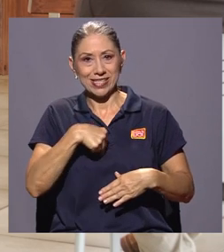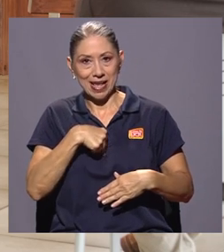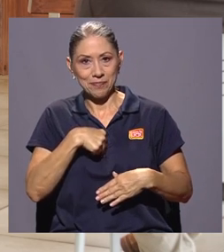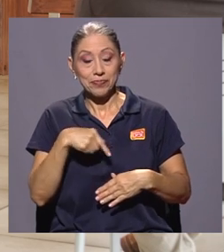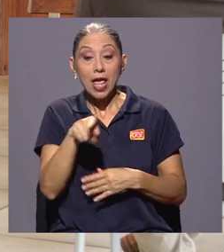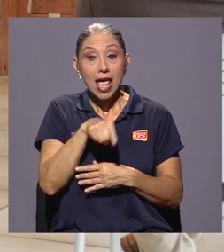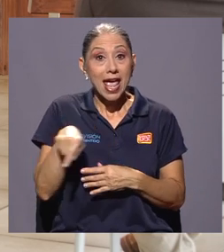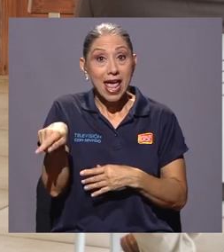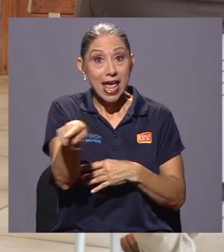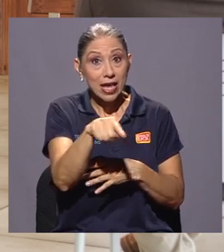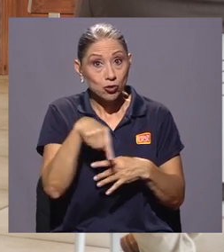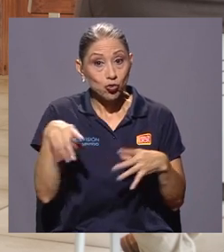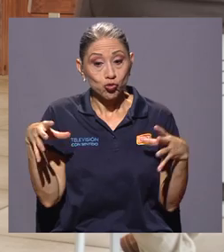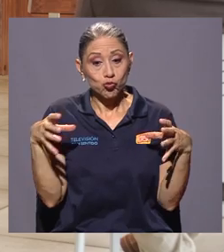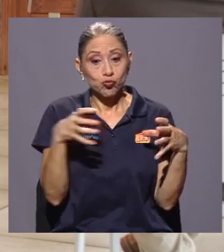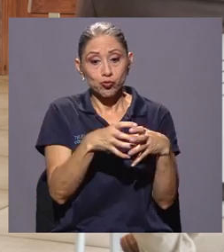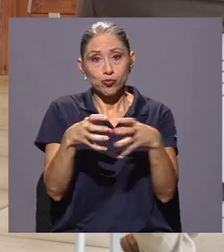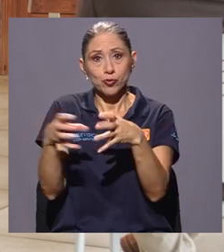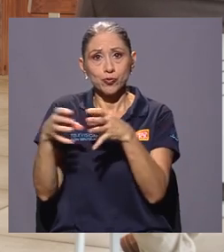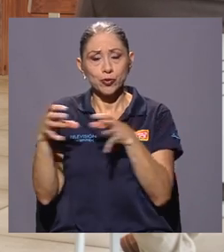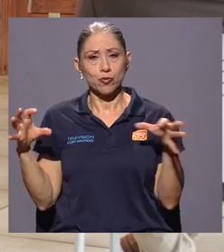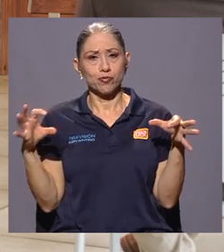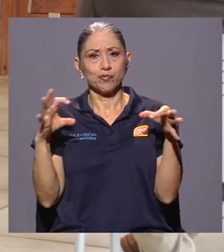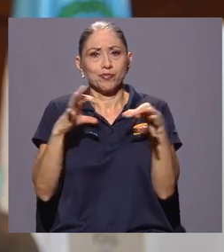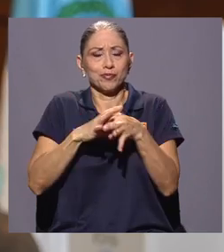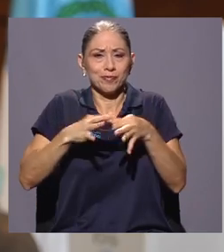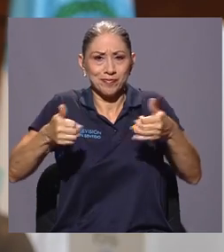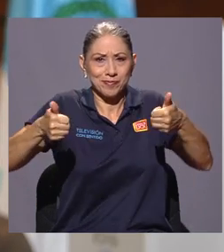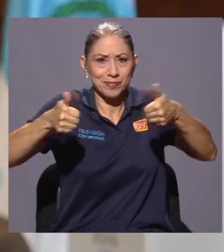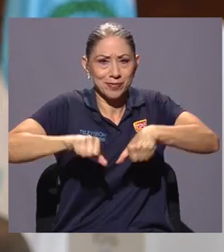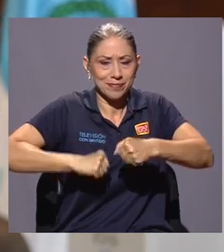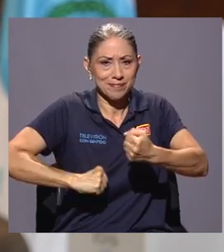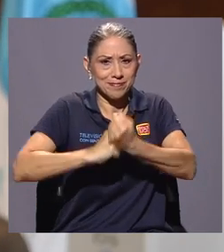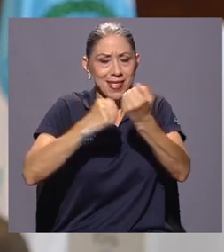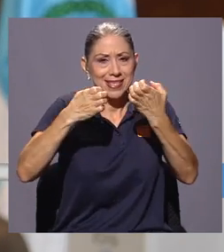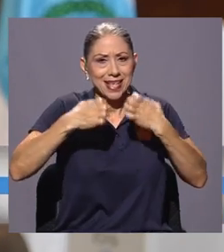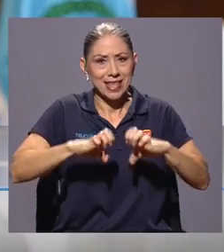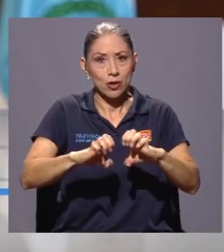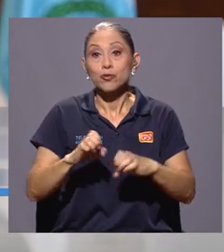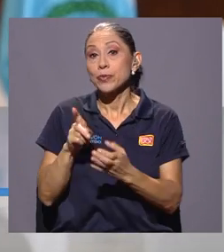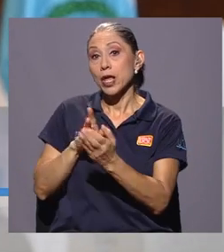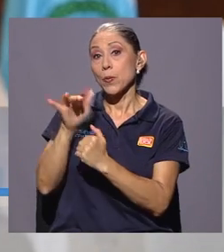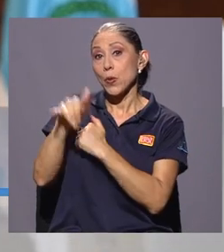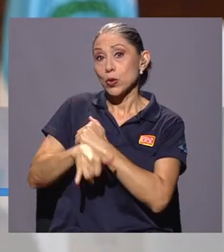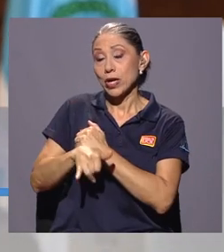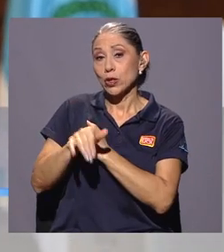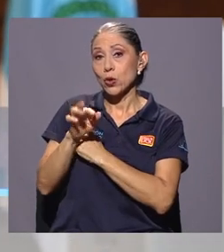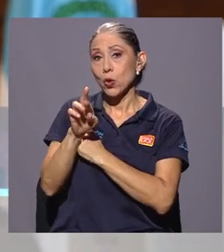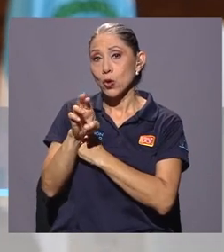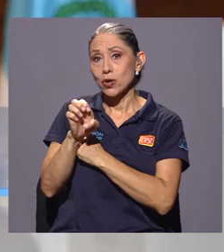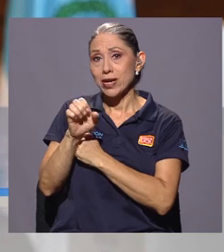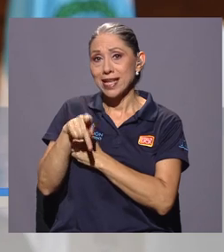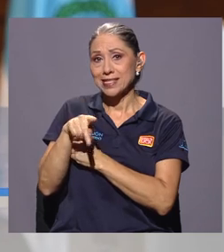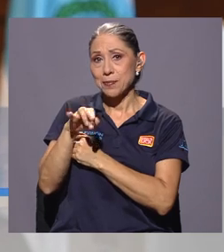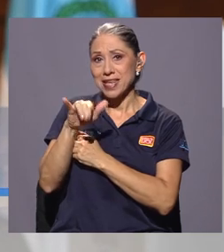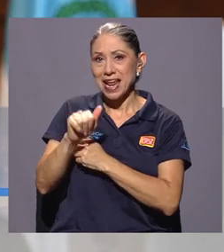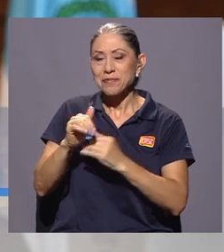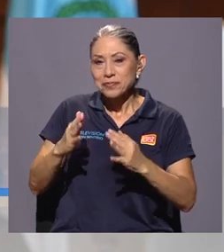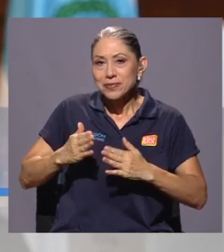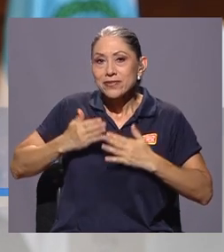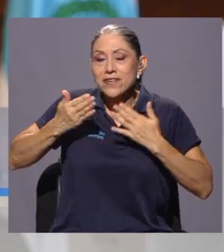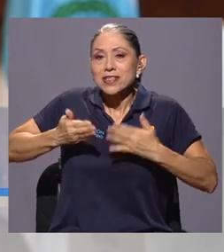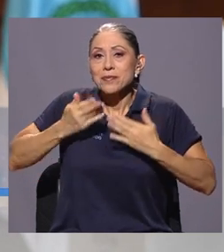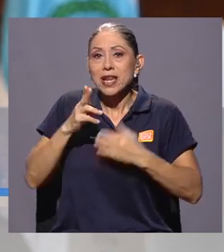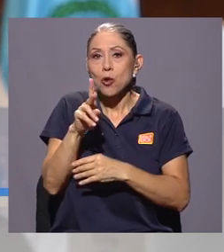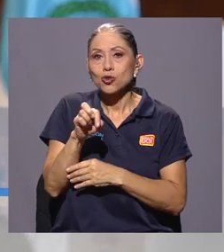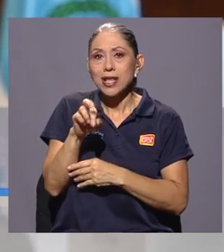se constituyeron en aliados estratégicos. Para nosotros el equipo del proyecto Respira UCR es un momento muy emotivo